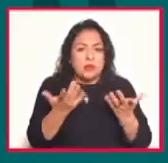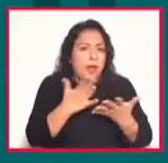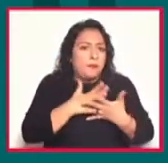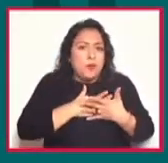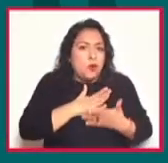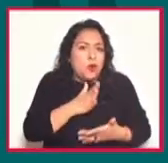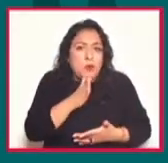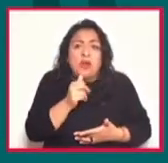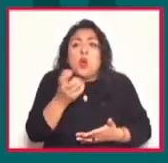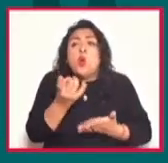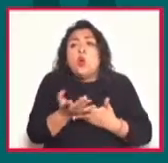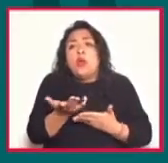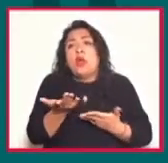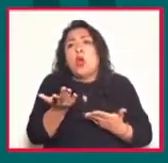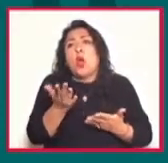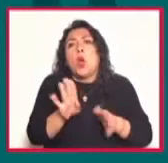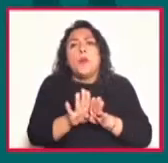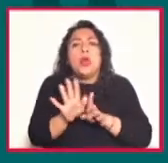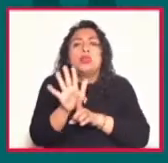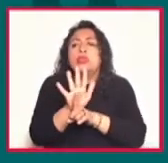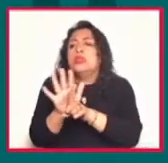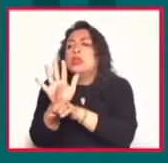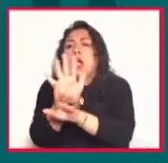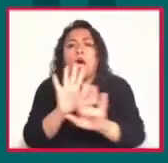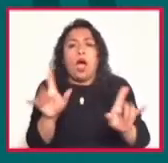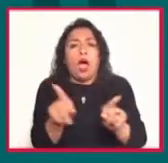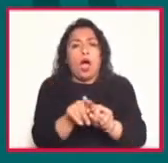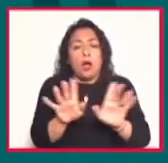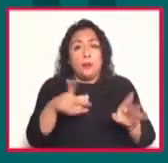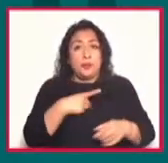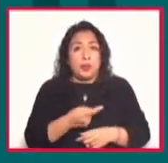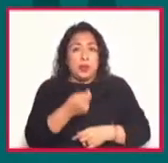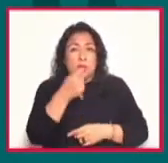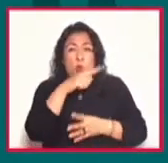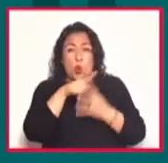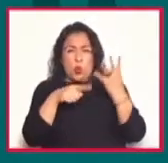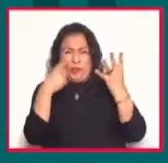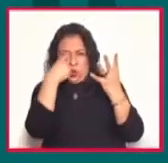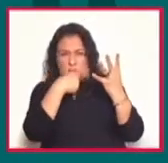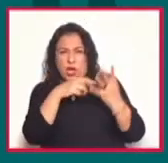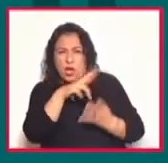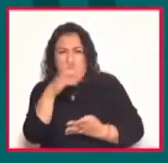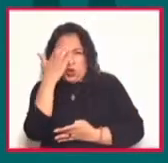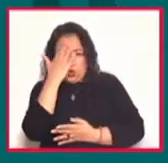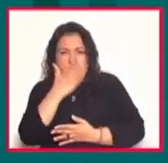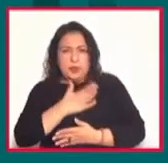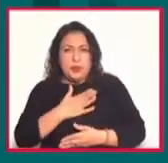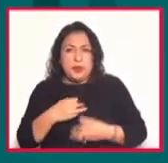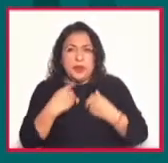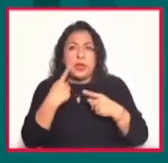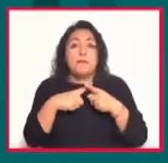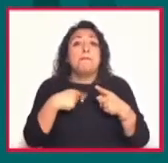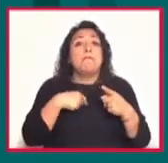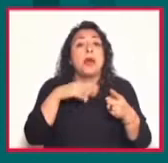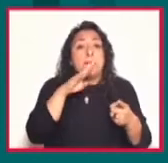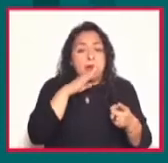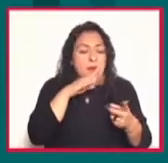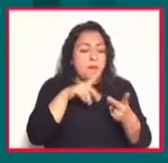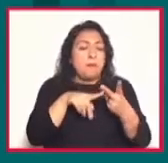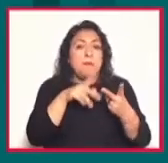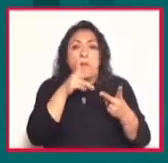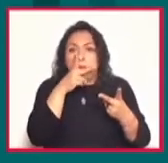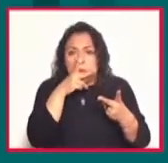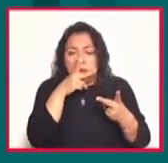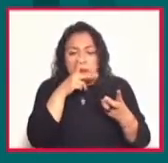complacencia o es adulación. Las primeras cuatro caras que yo reconocí en mi vida fueron la cara de mi madre, de mi padre,